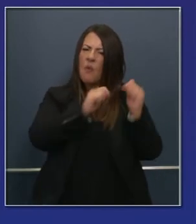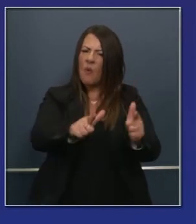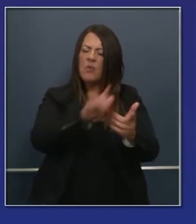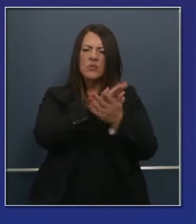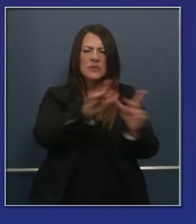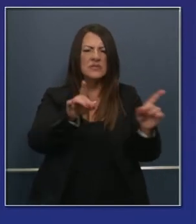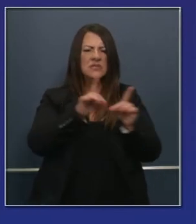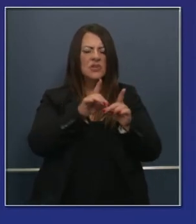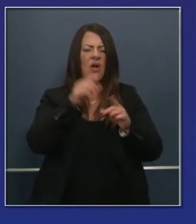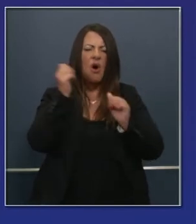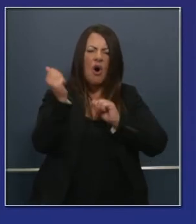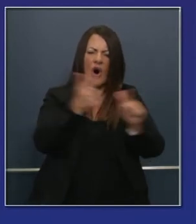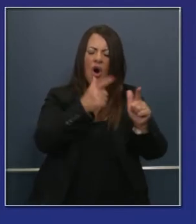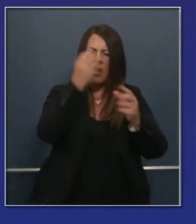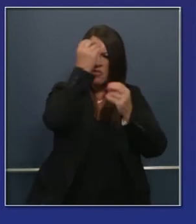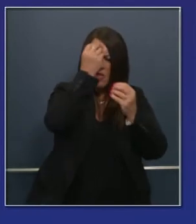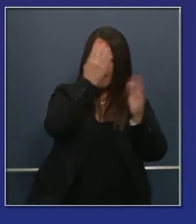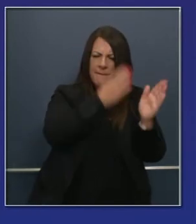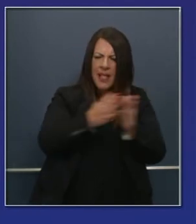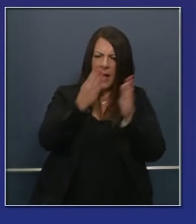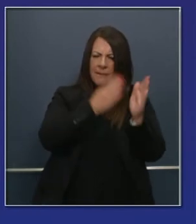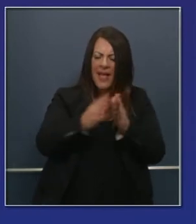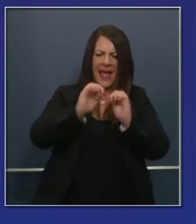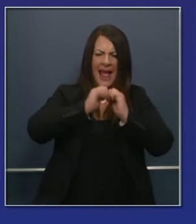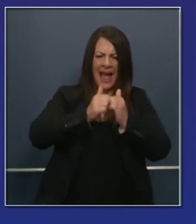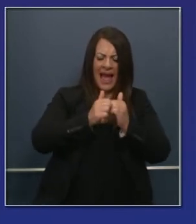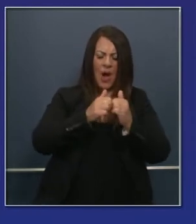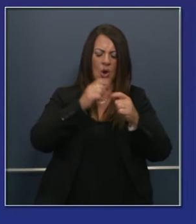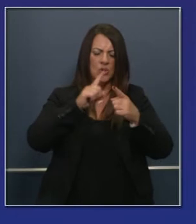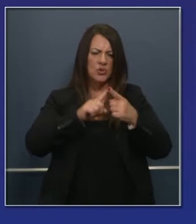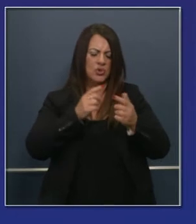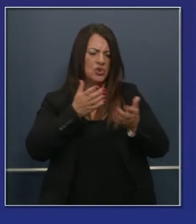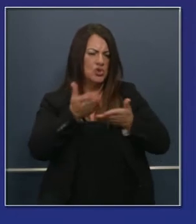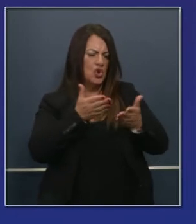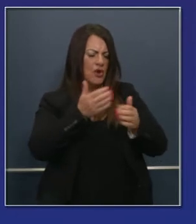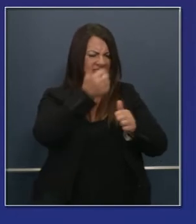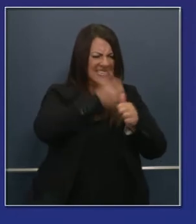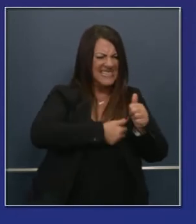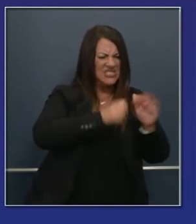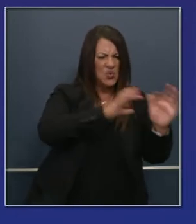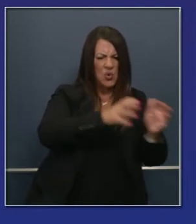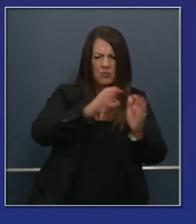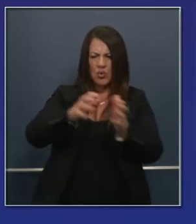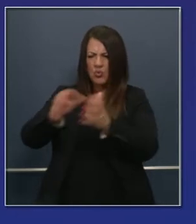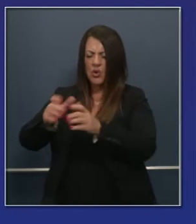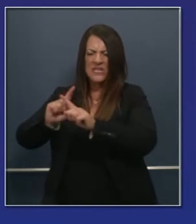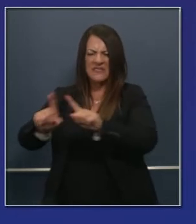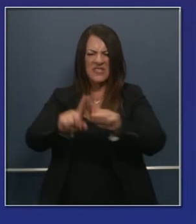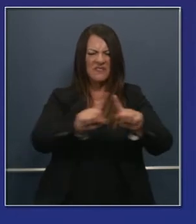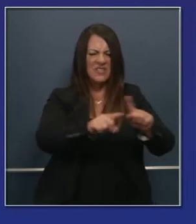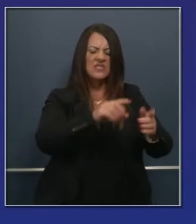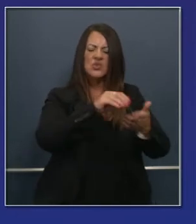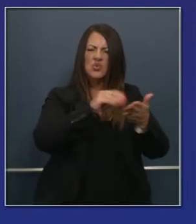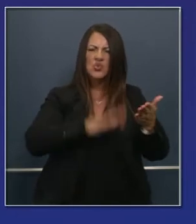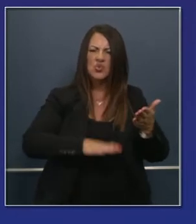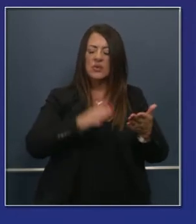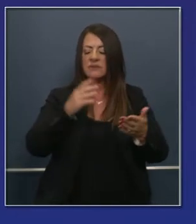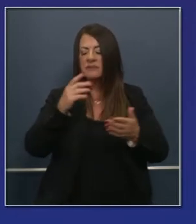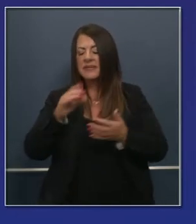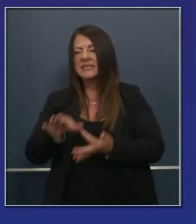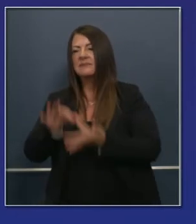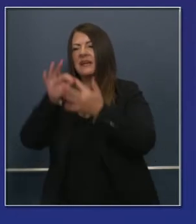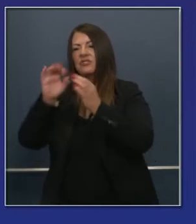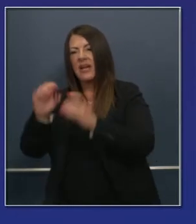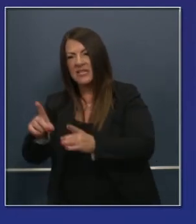individuales en cada distrito, para así ver cómo obtener los servicios que